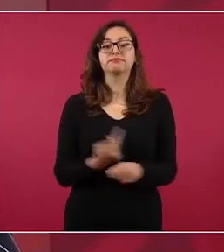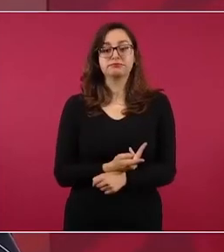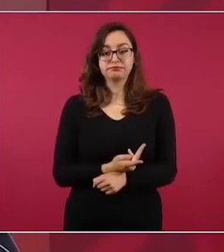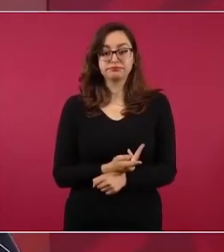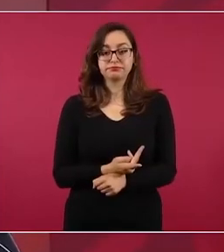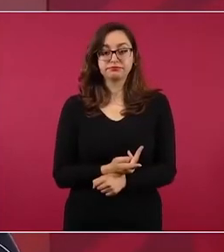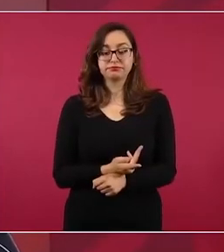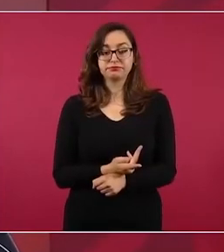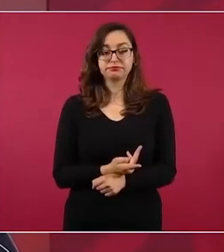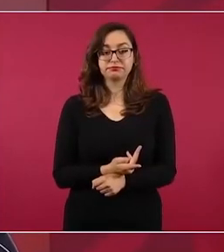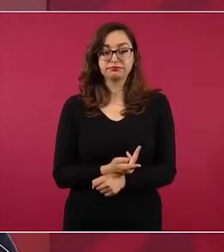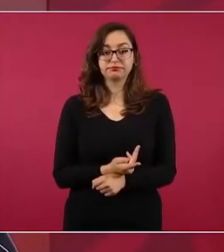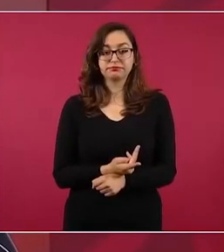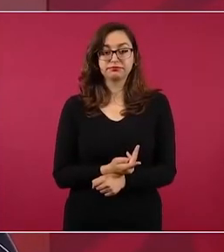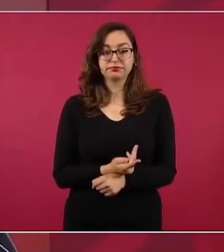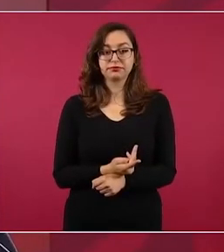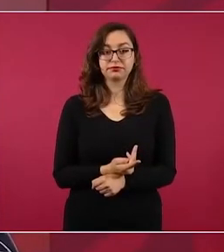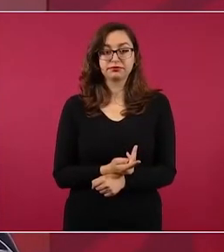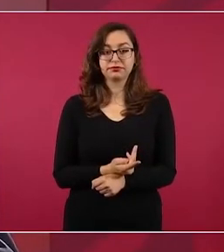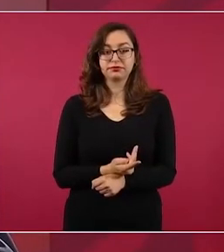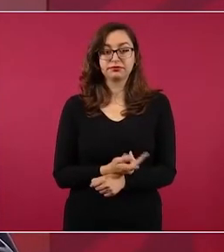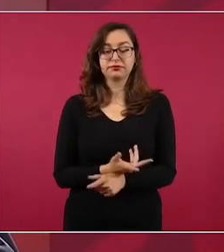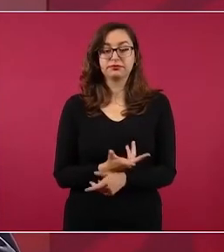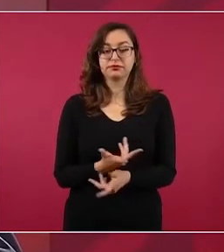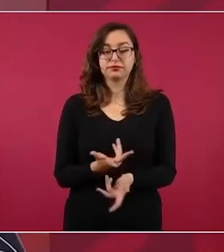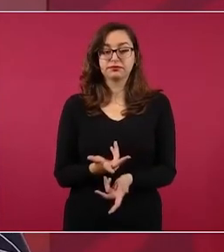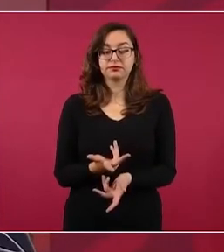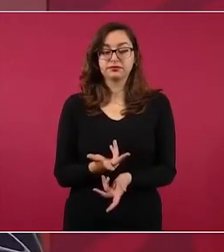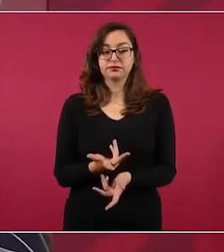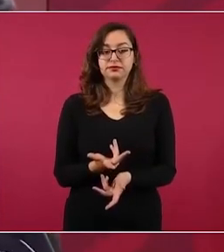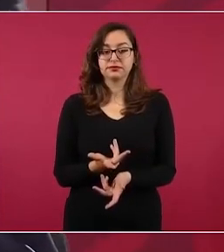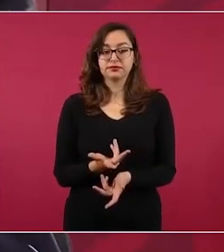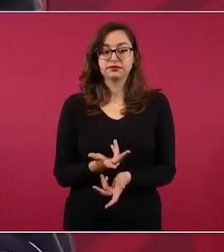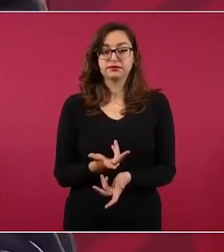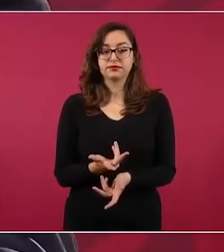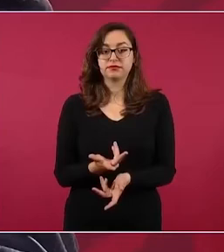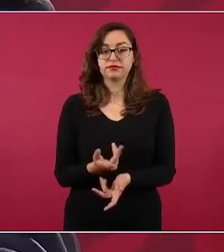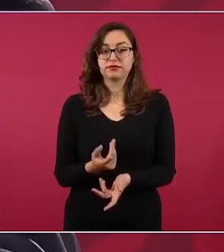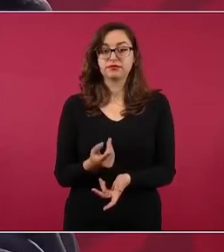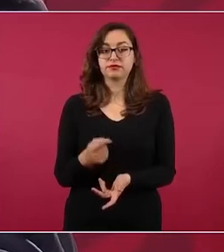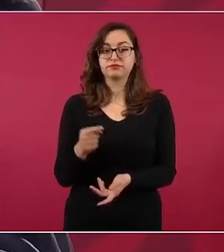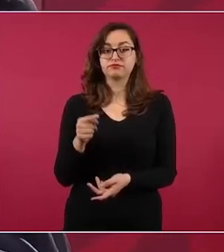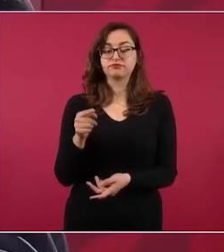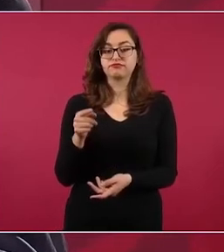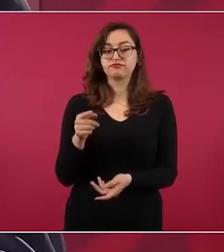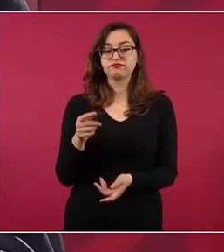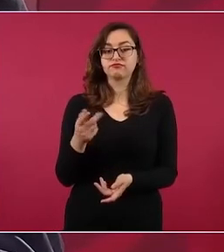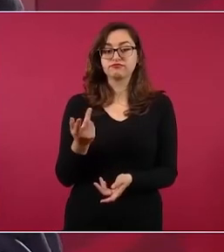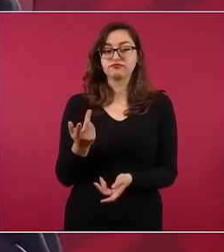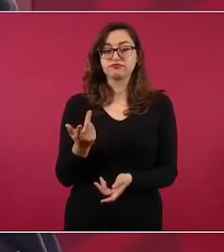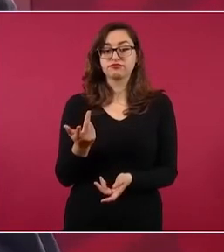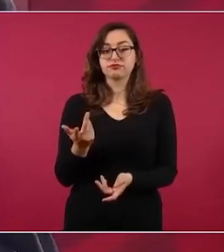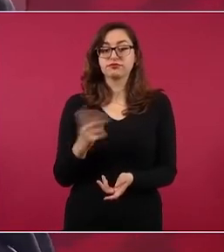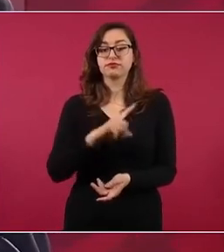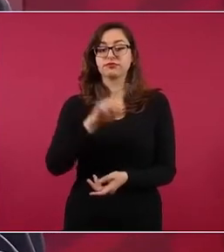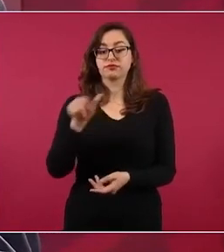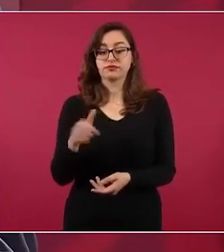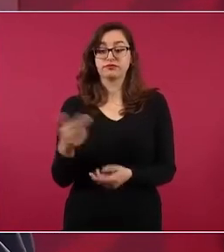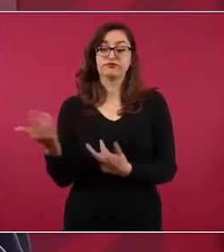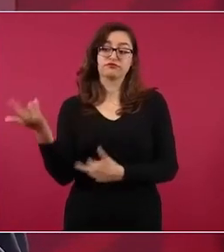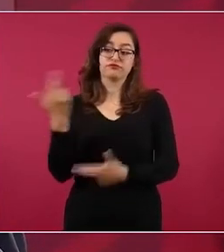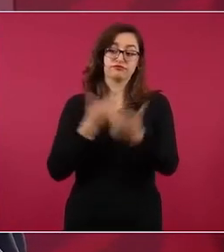que la casa de campaña de transición